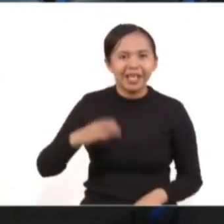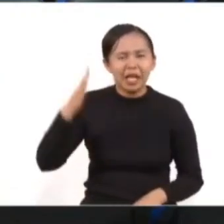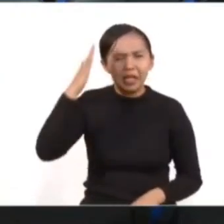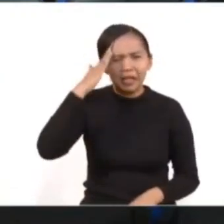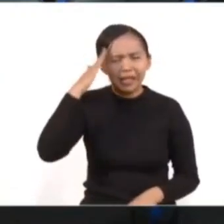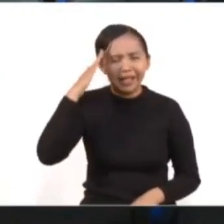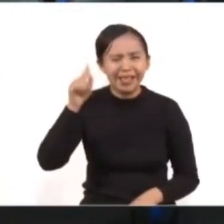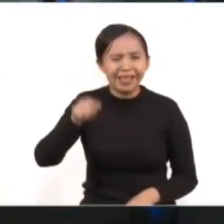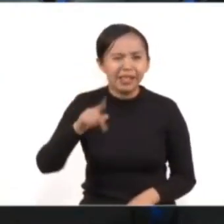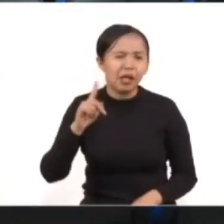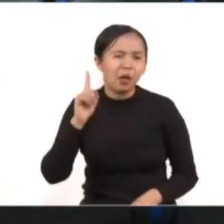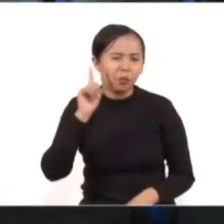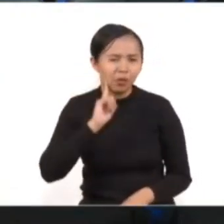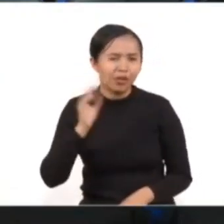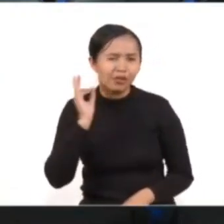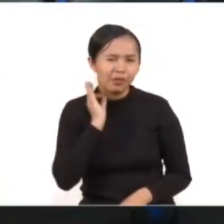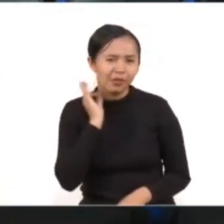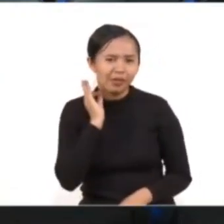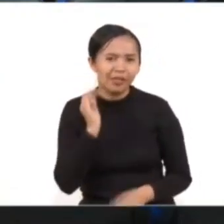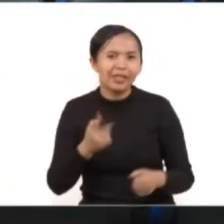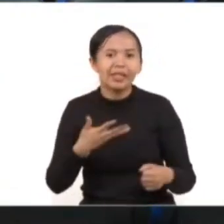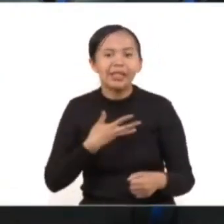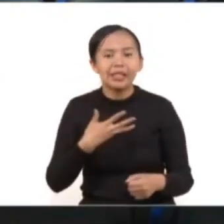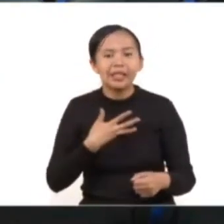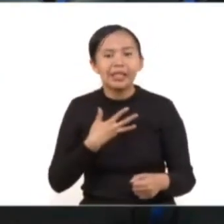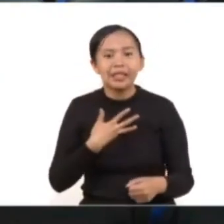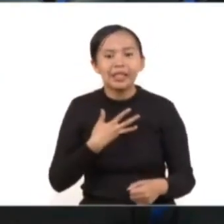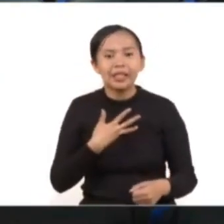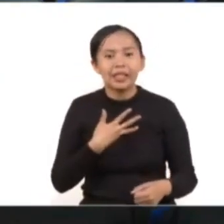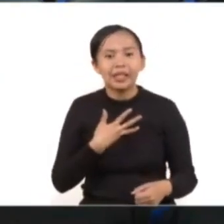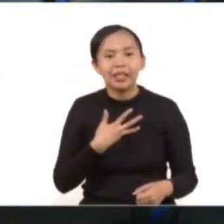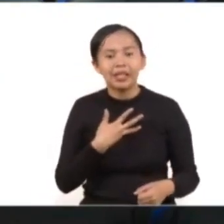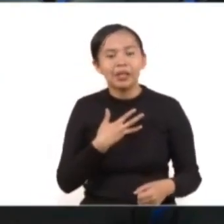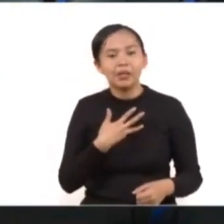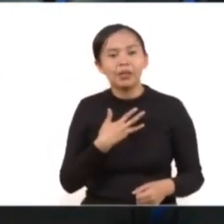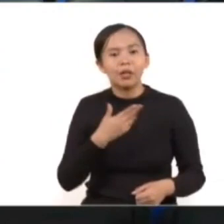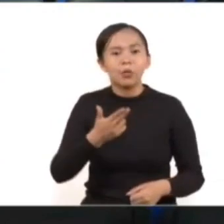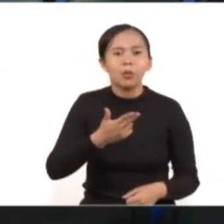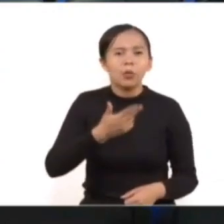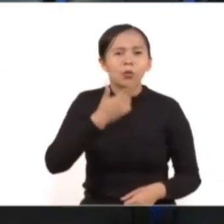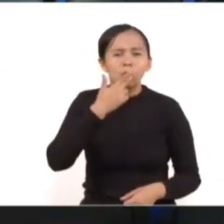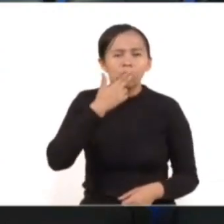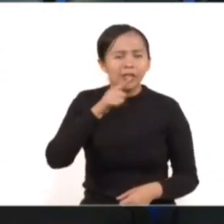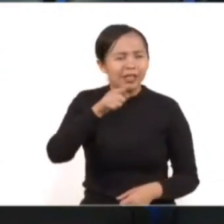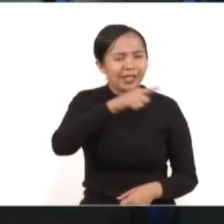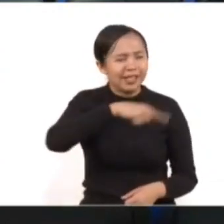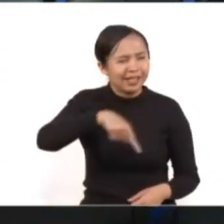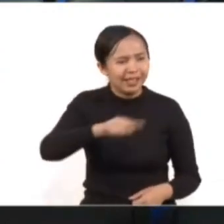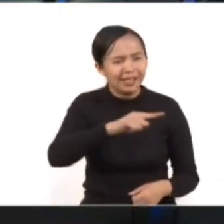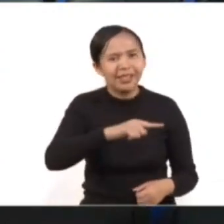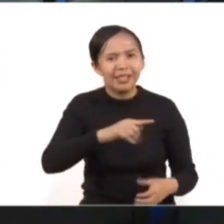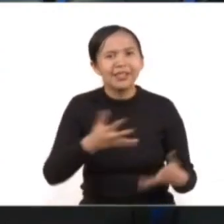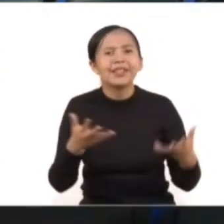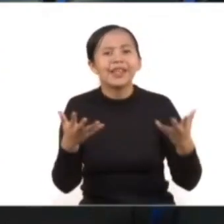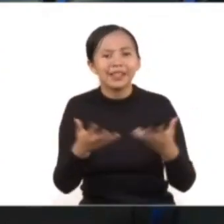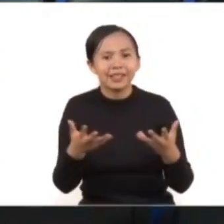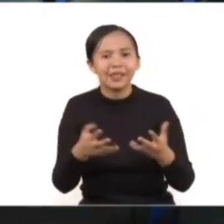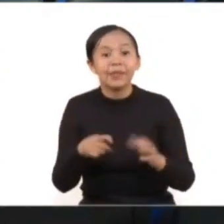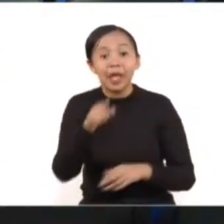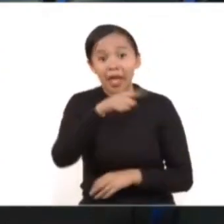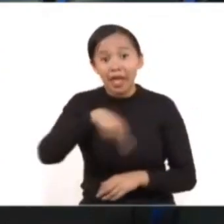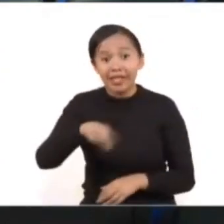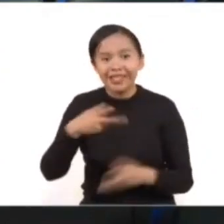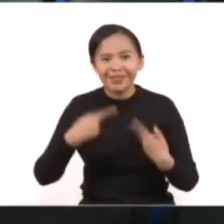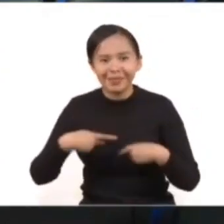la fiscal, hay un deterioro del aprecio social a lo que está ocurriendo en ellas. Ahí se lo dejamos a los periodistas